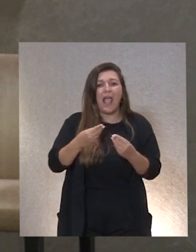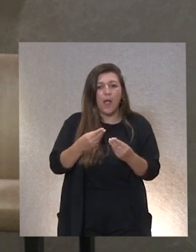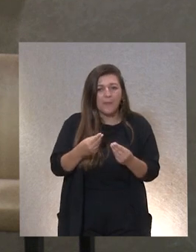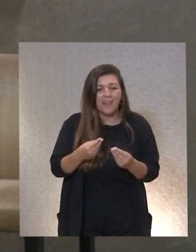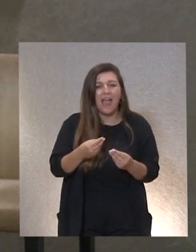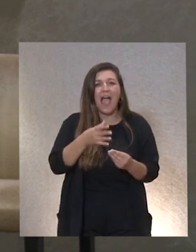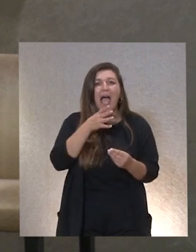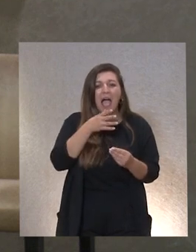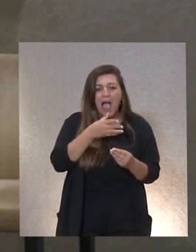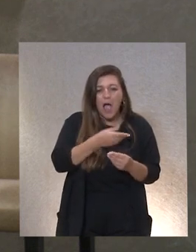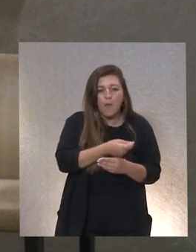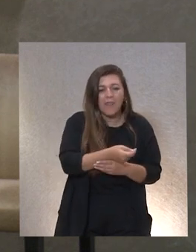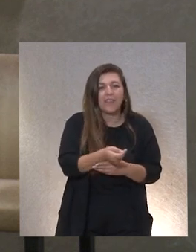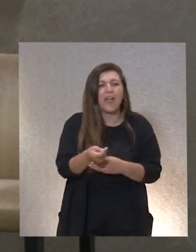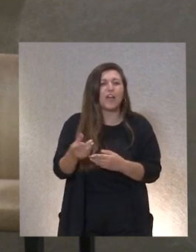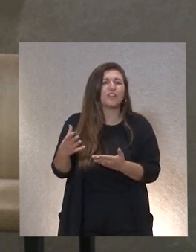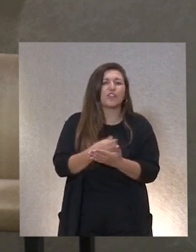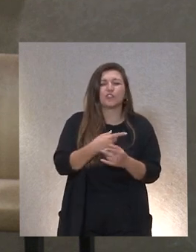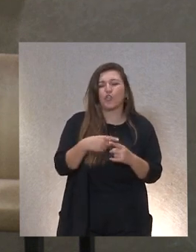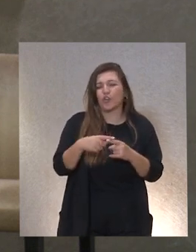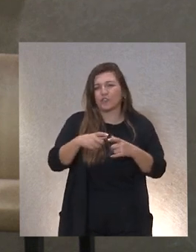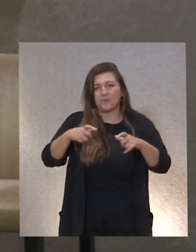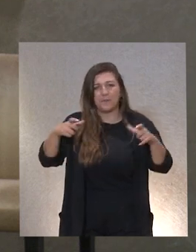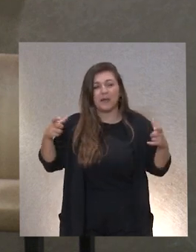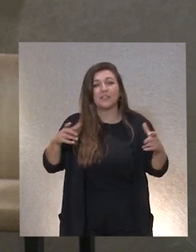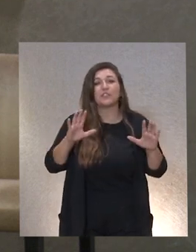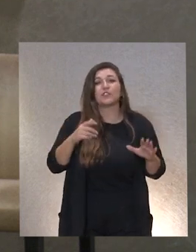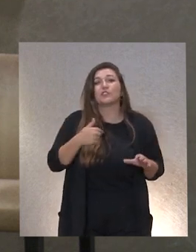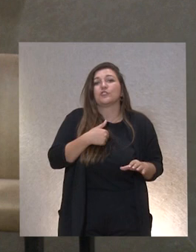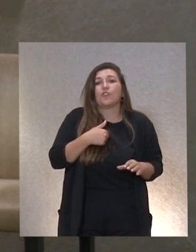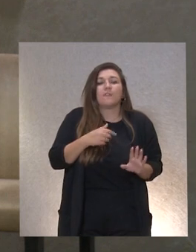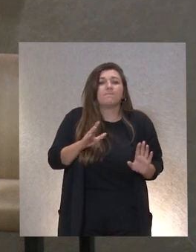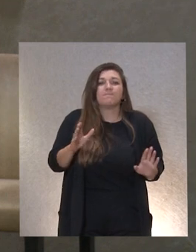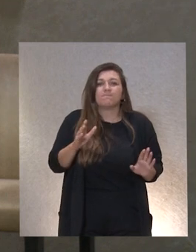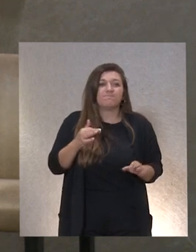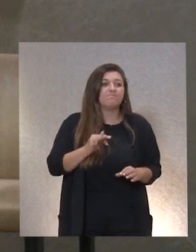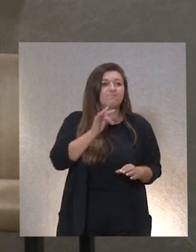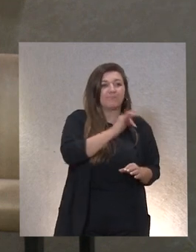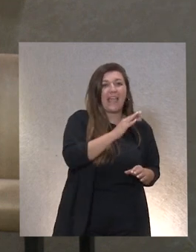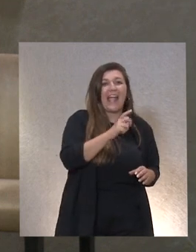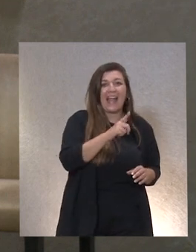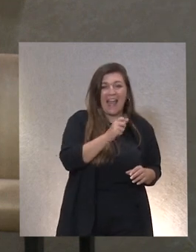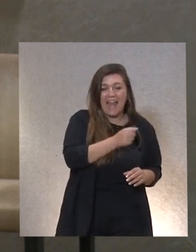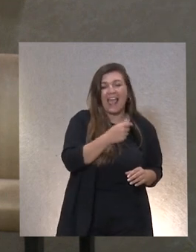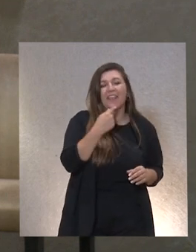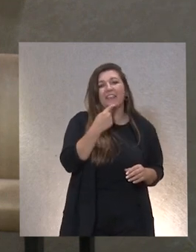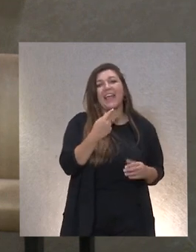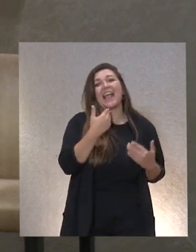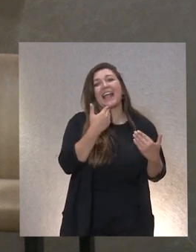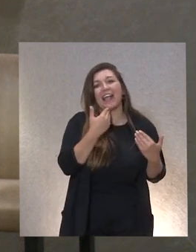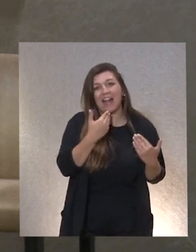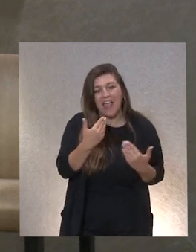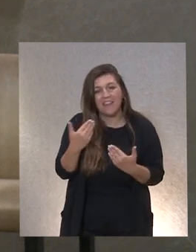riego y en muchas otras cosas o sea que yo por mi parte aparte de cederle la palabra a Clara agradecer